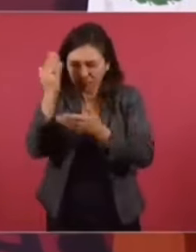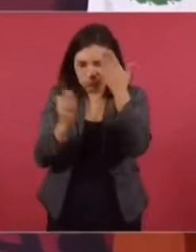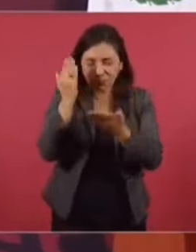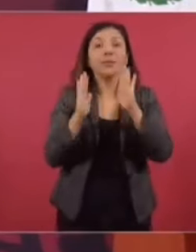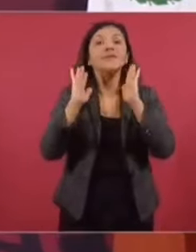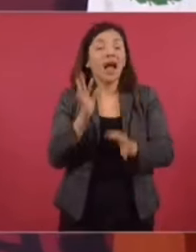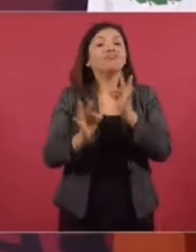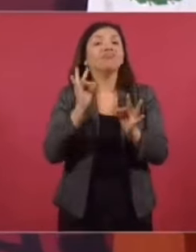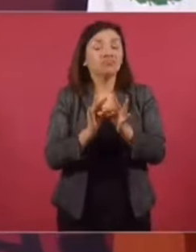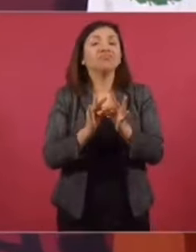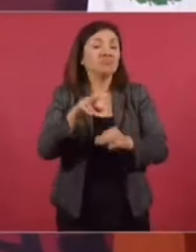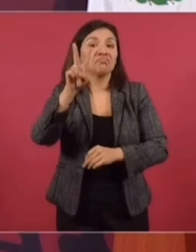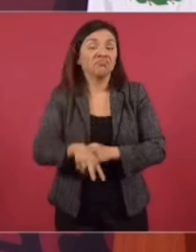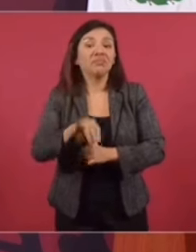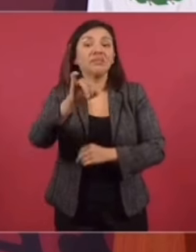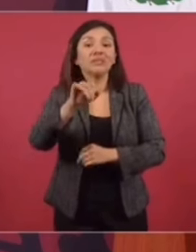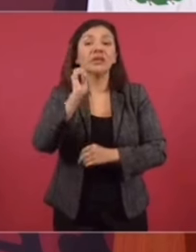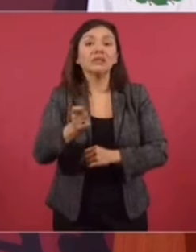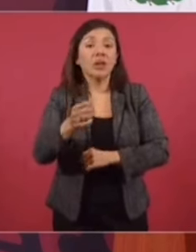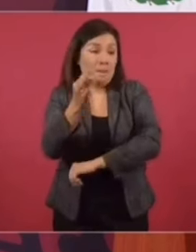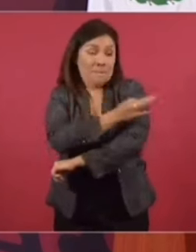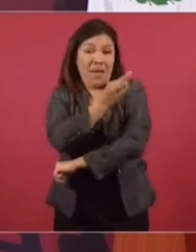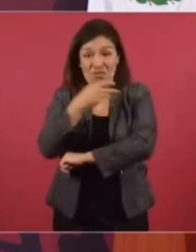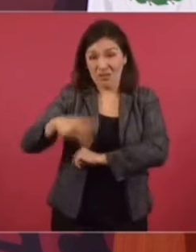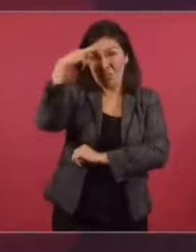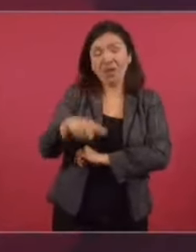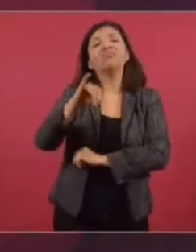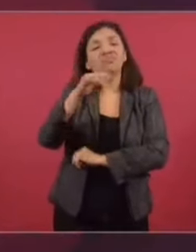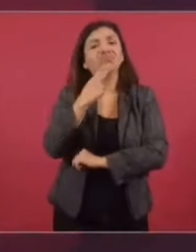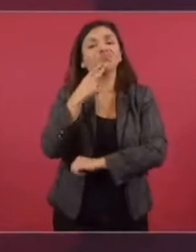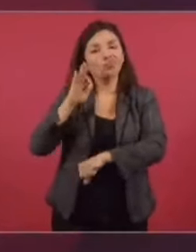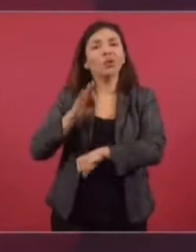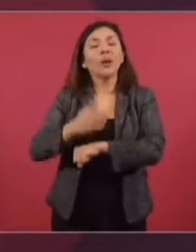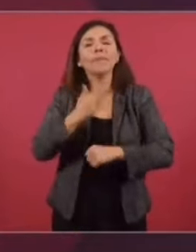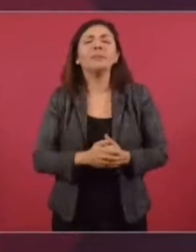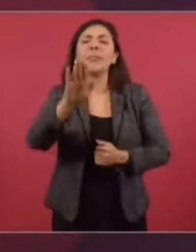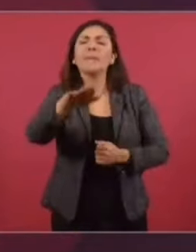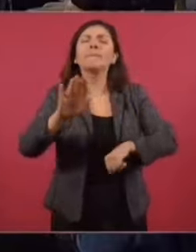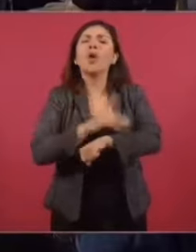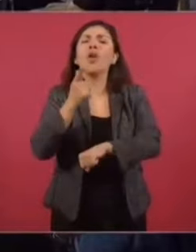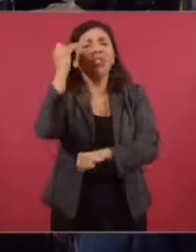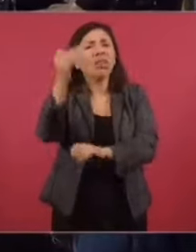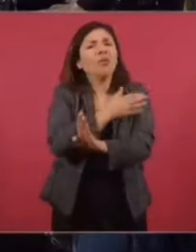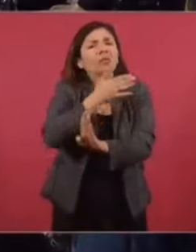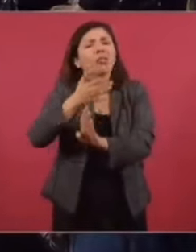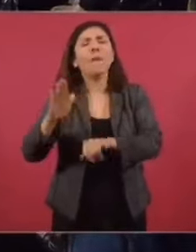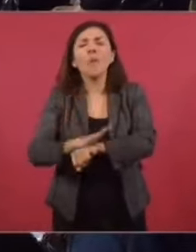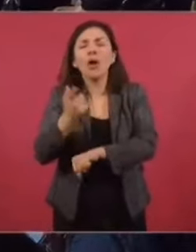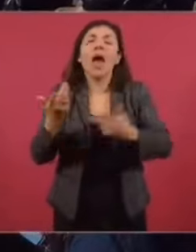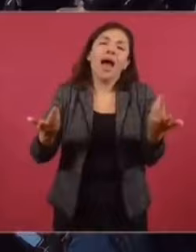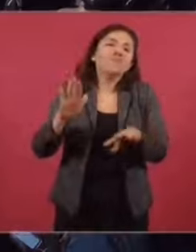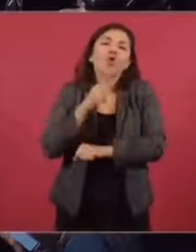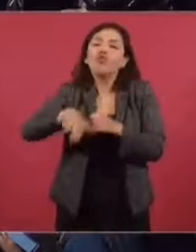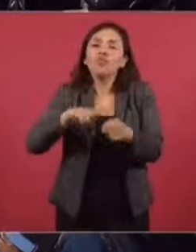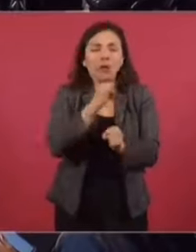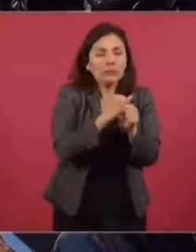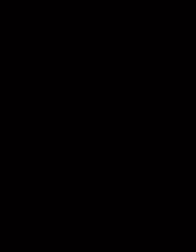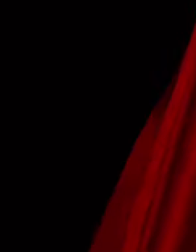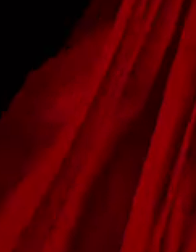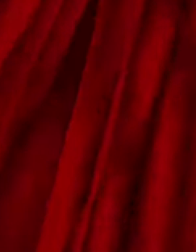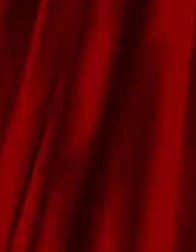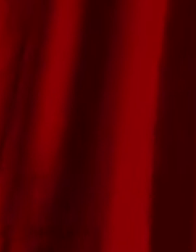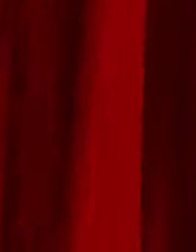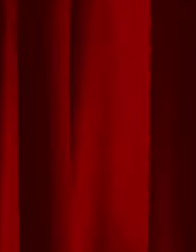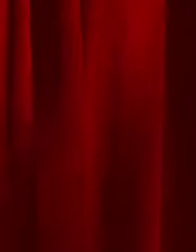y se demostró que funciona, que es eficaz. ¿A qué se debió el retraso, presidente? Porque la fecha... Ah, bueno, porque lleva tiempo esa investigación.